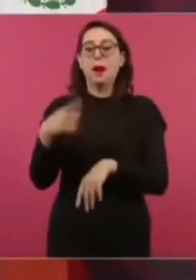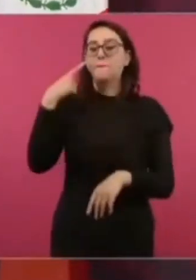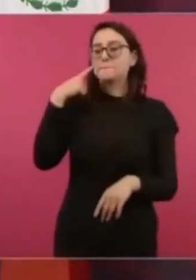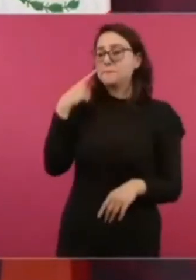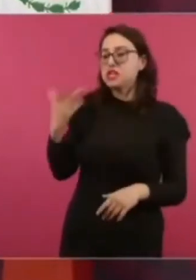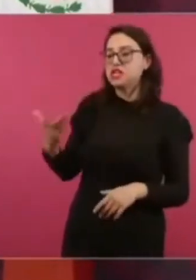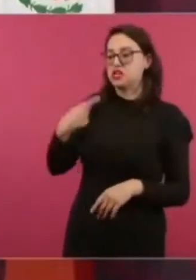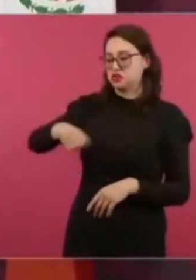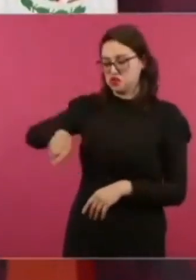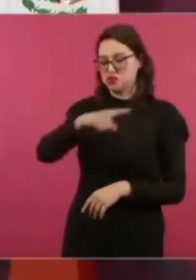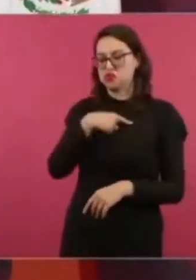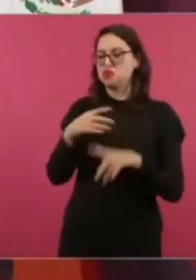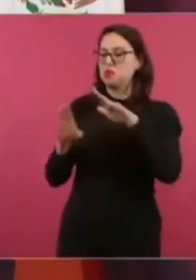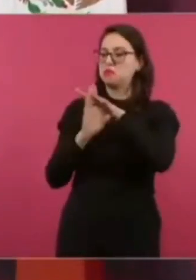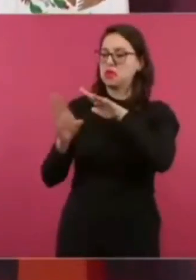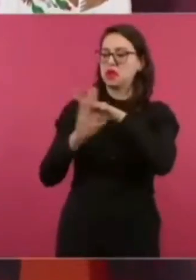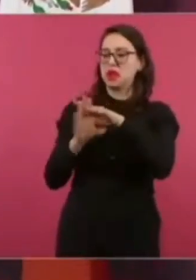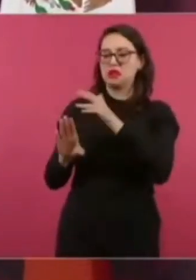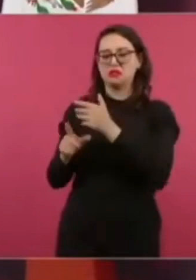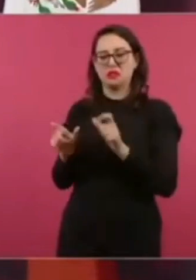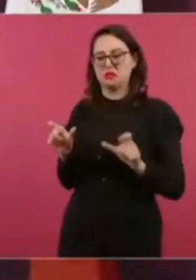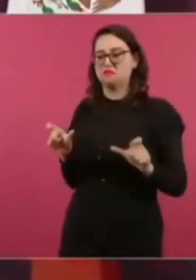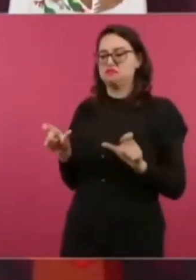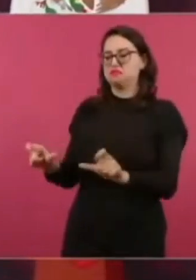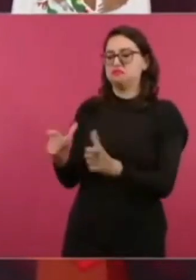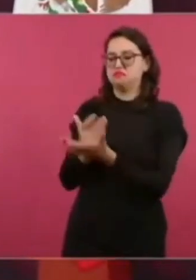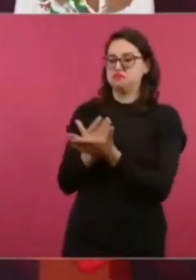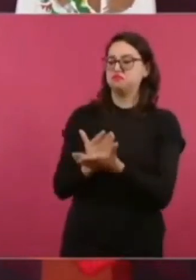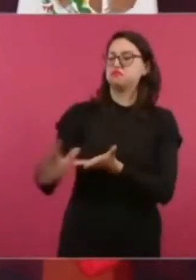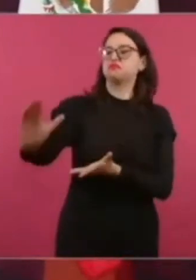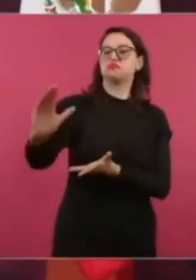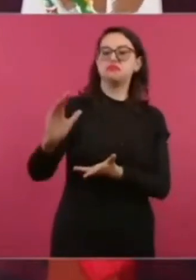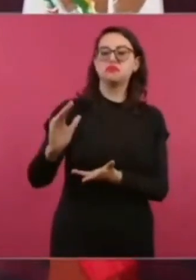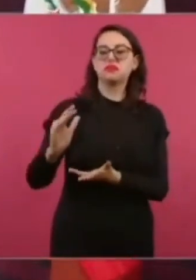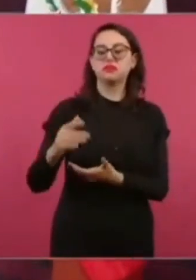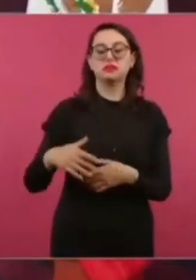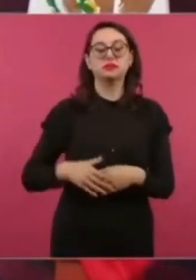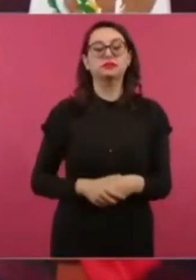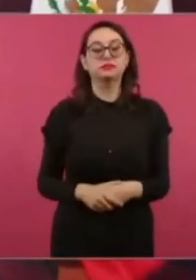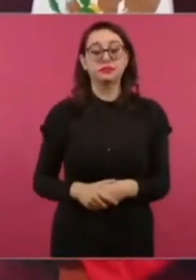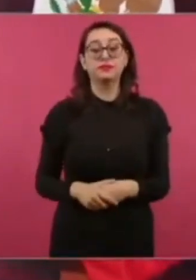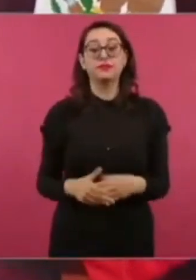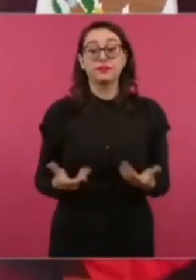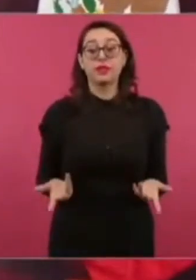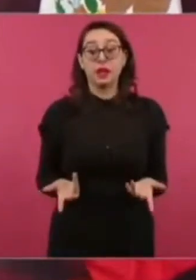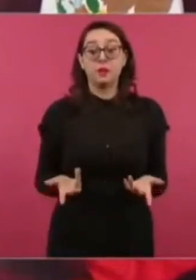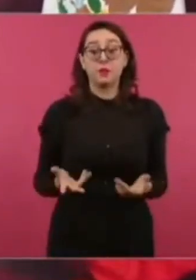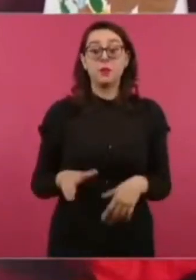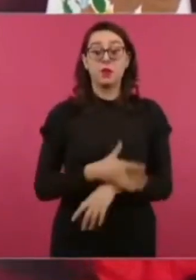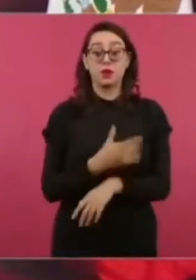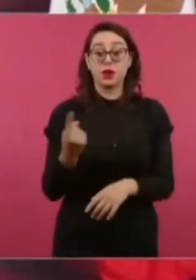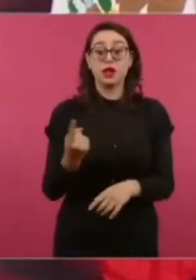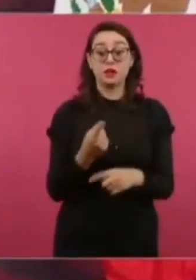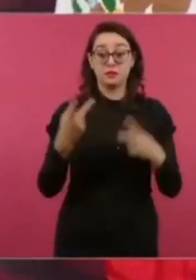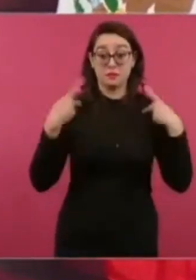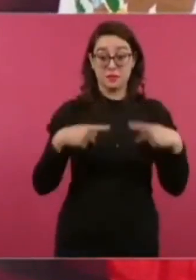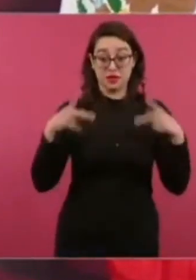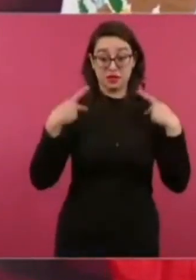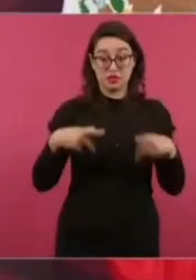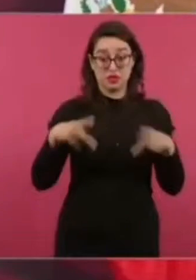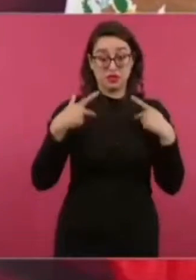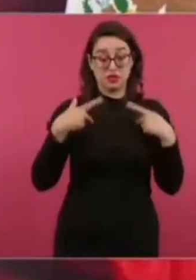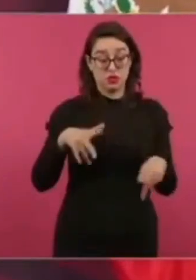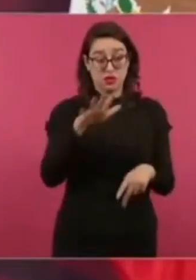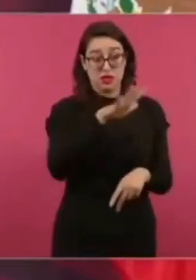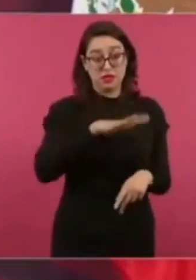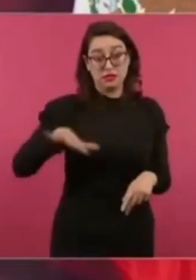con los ciudadanos de Estados Unidos muy conservadores y muy anti